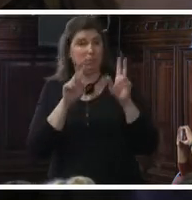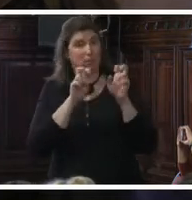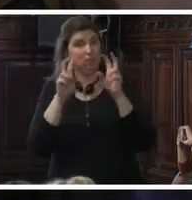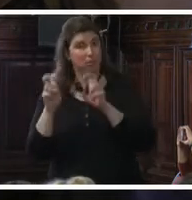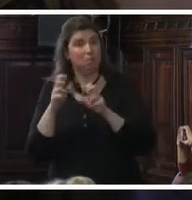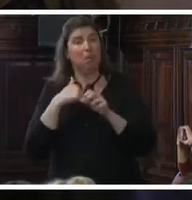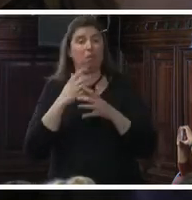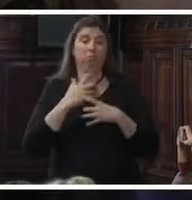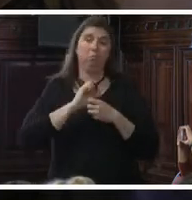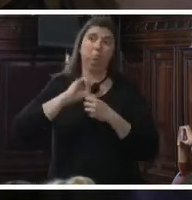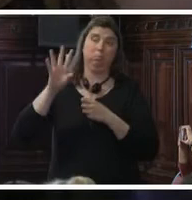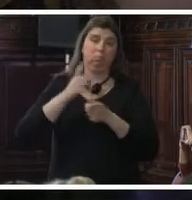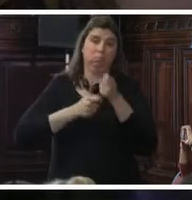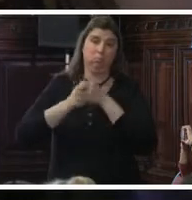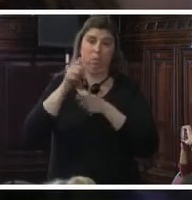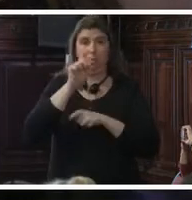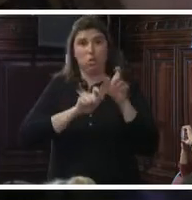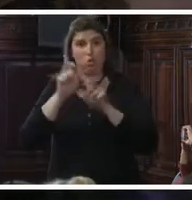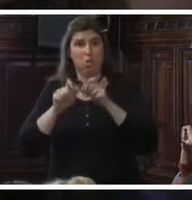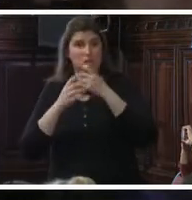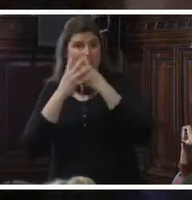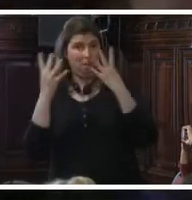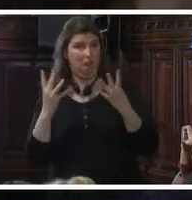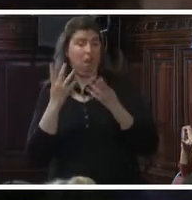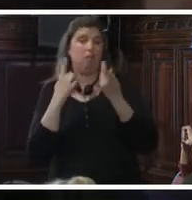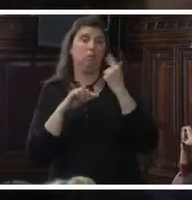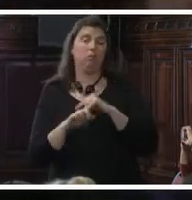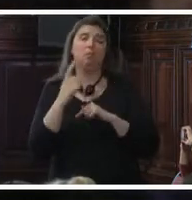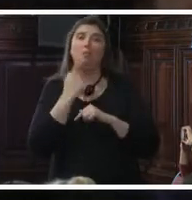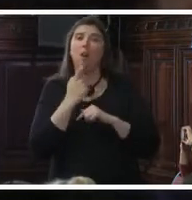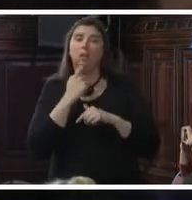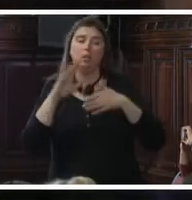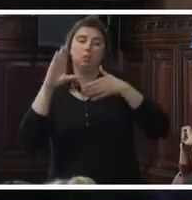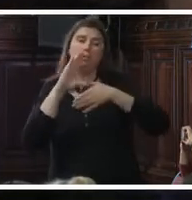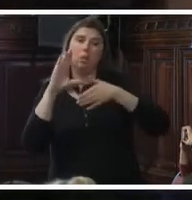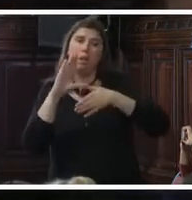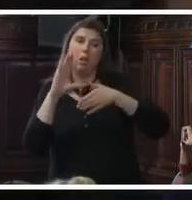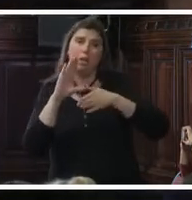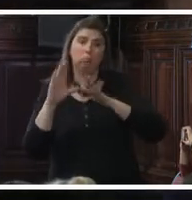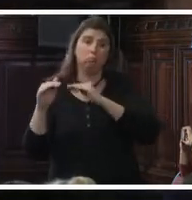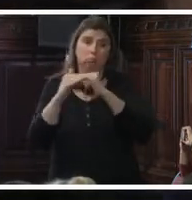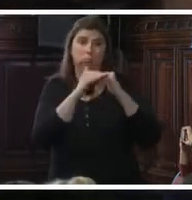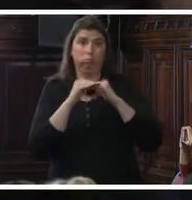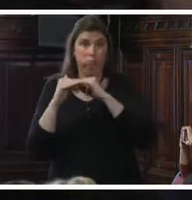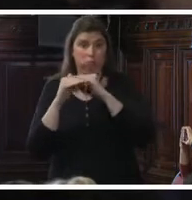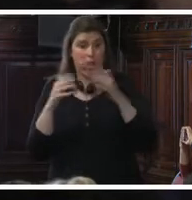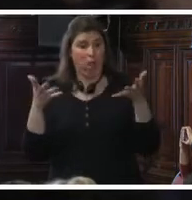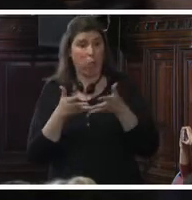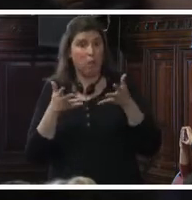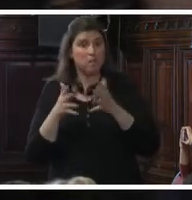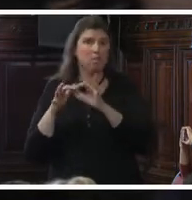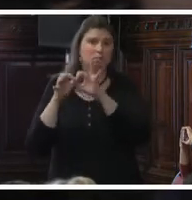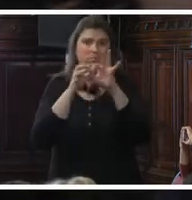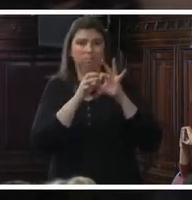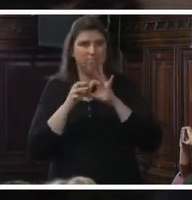particular. Es importante resaltar que la falta de un instrumento para las Américas que estandarice, actualice y unifique